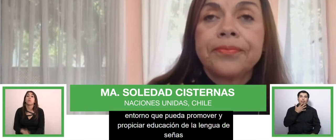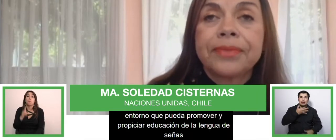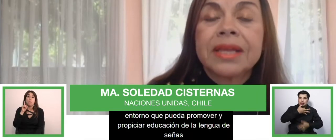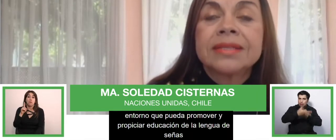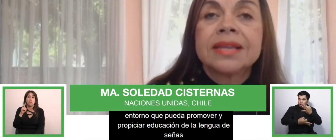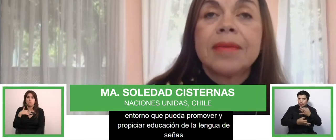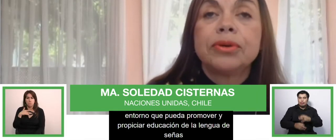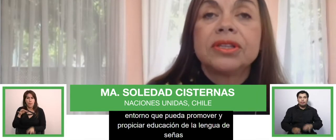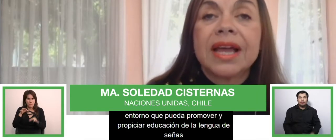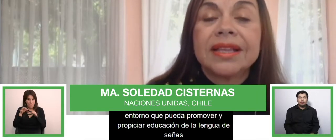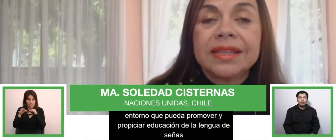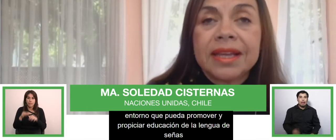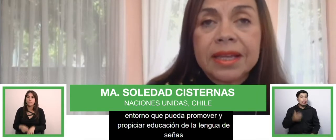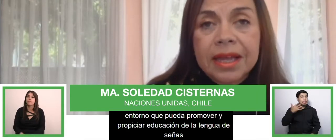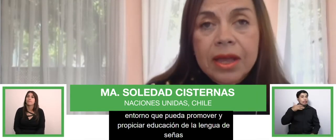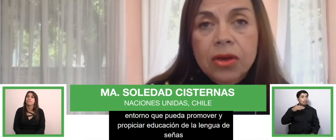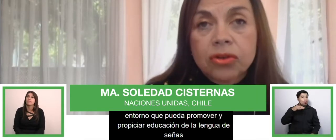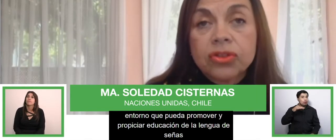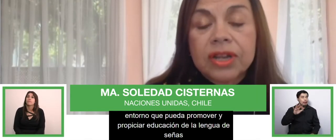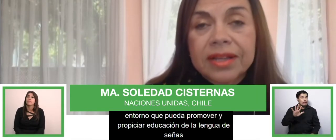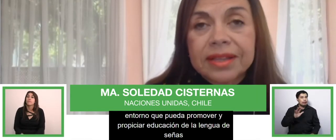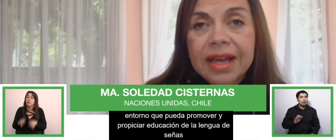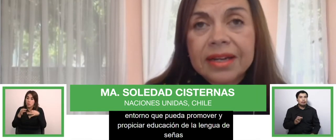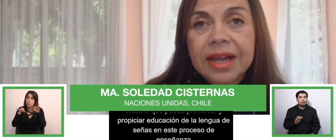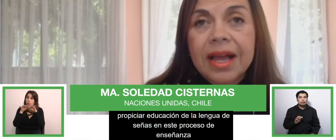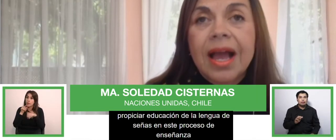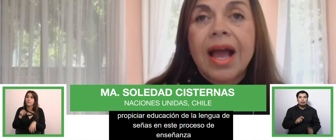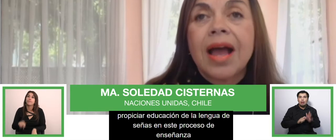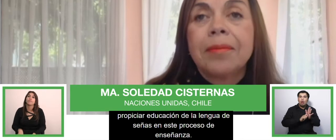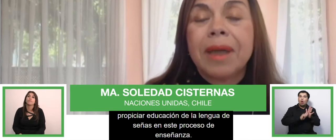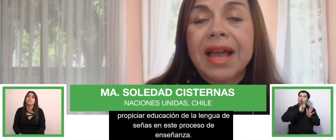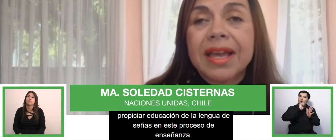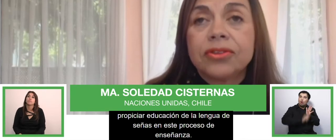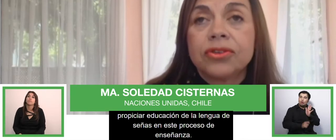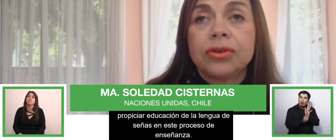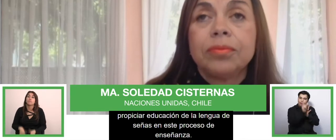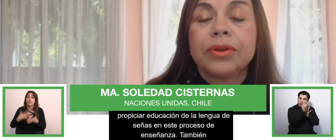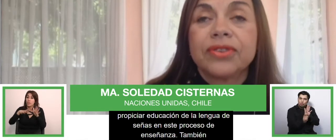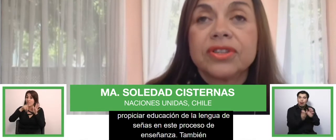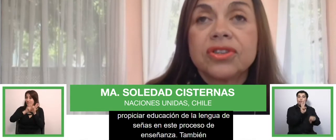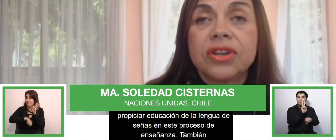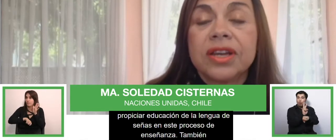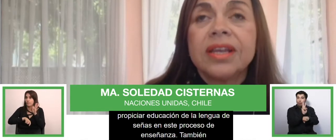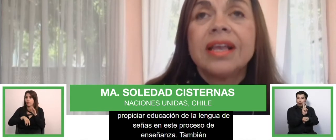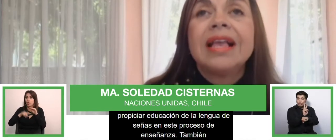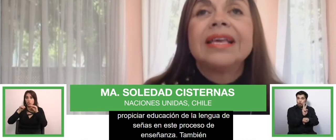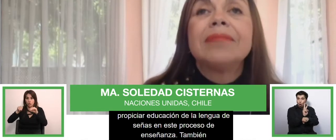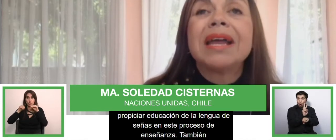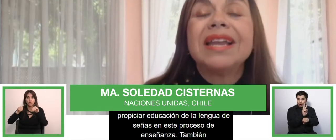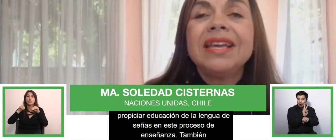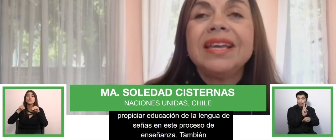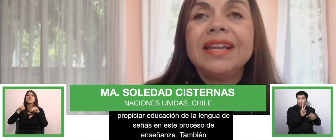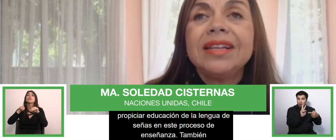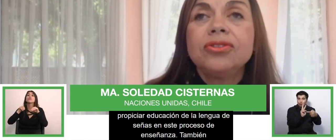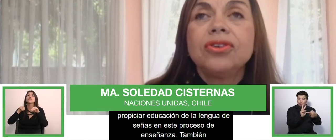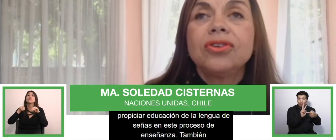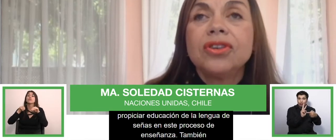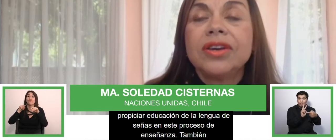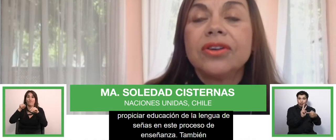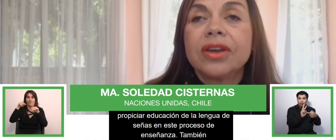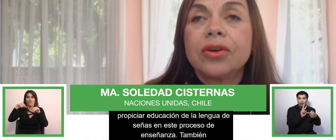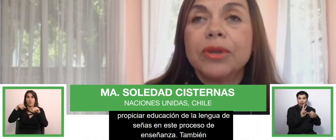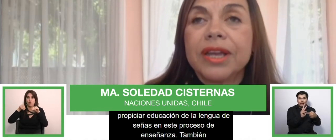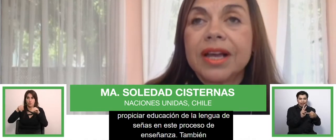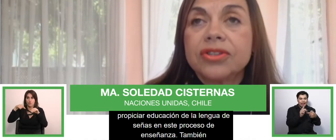que será importante contratar a maestros, profesores, que manejen estos